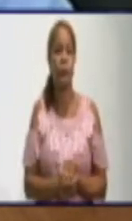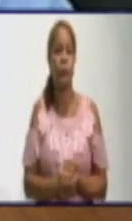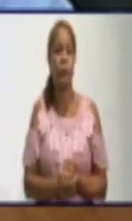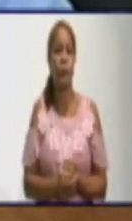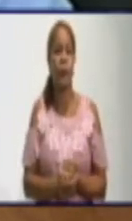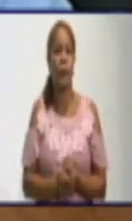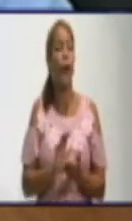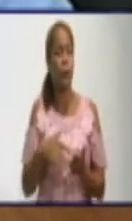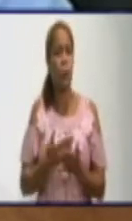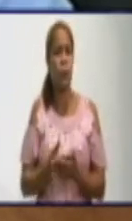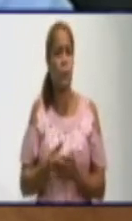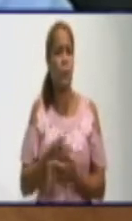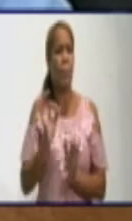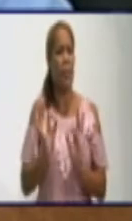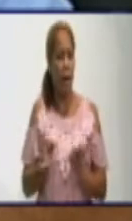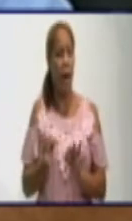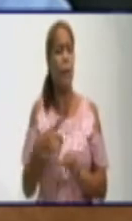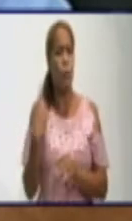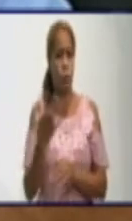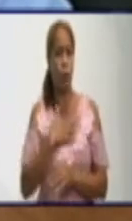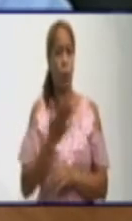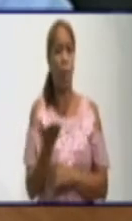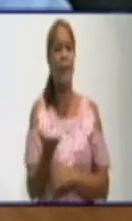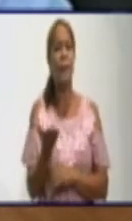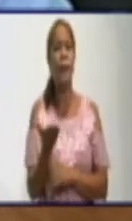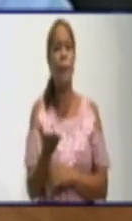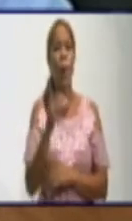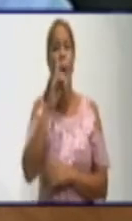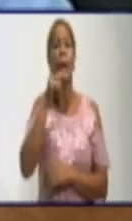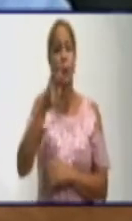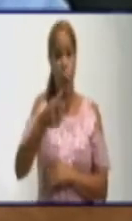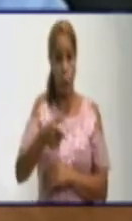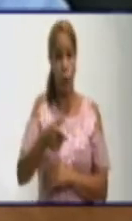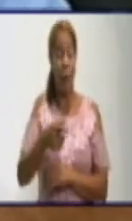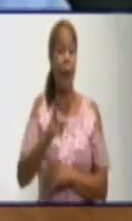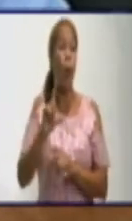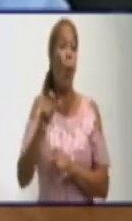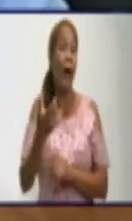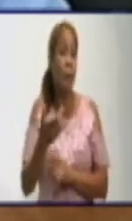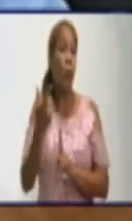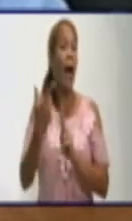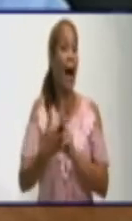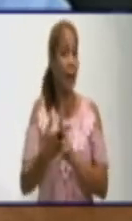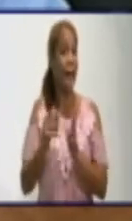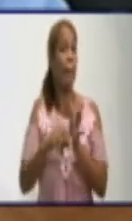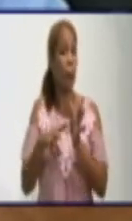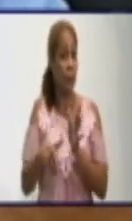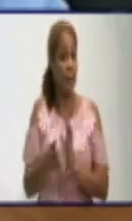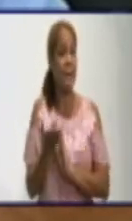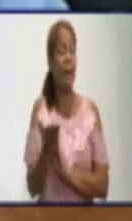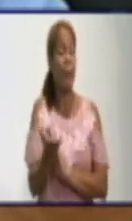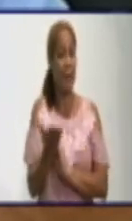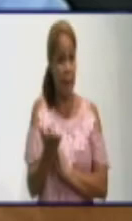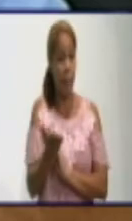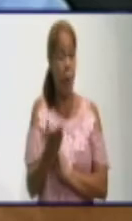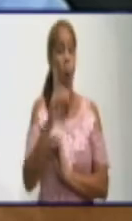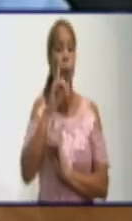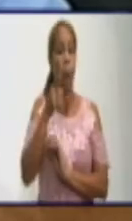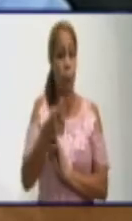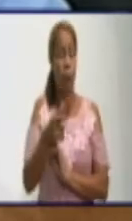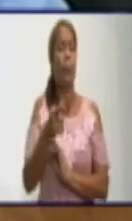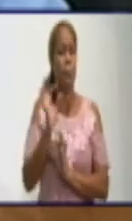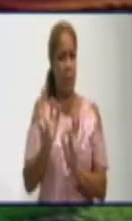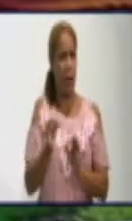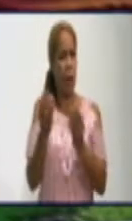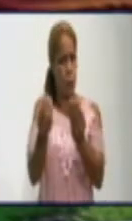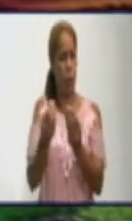combustible y se nos da cuando está en la existencia sin ningún tipo de dificultad. ¿Qué situación